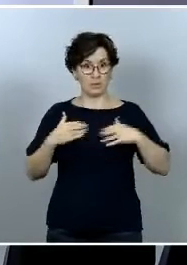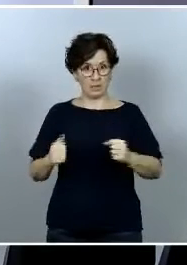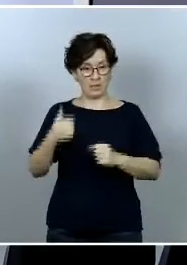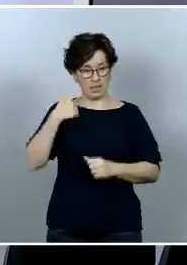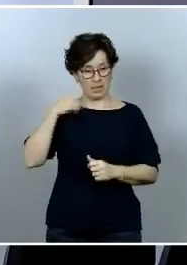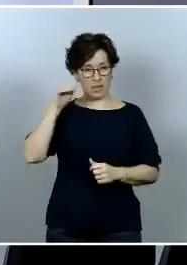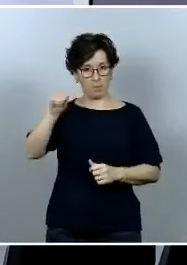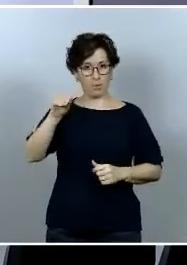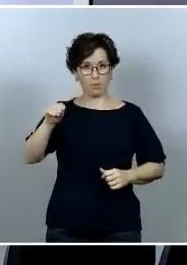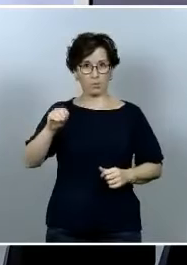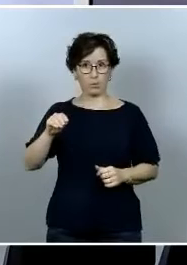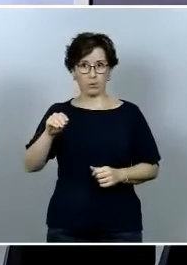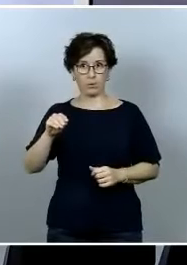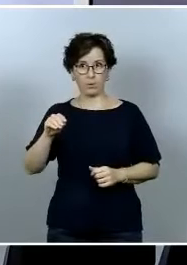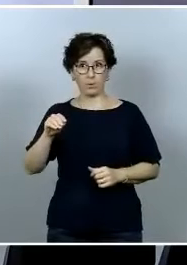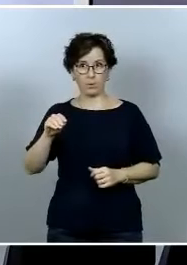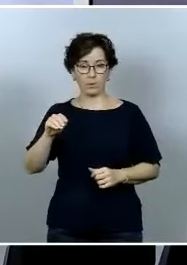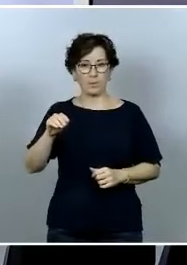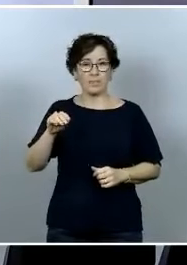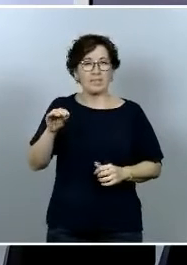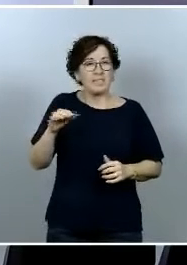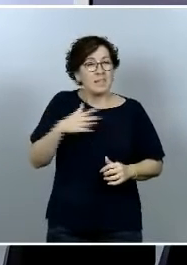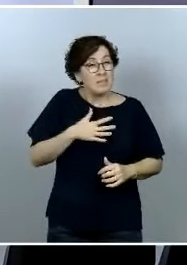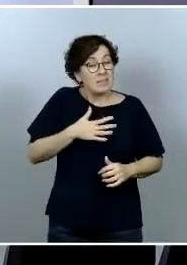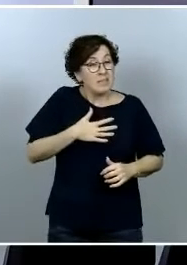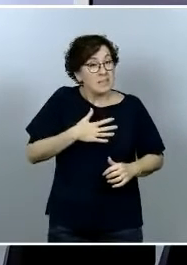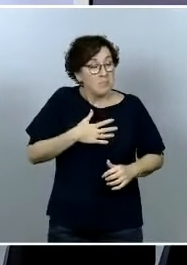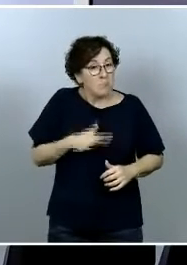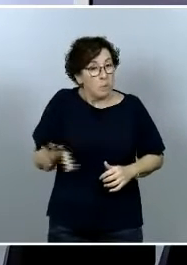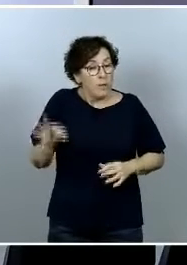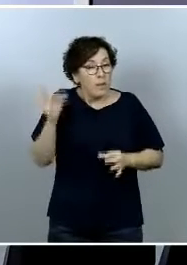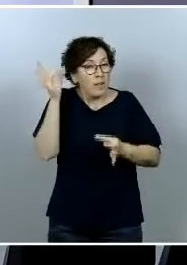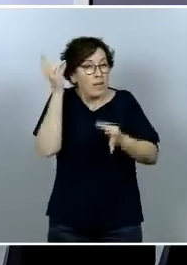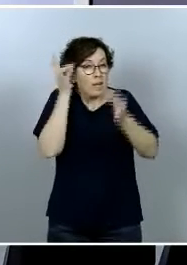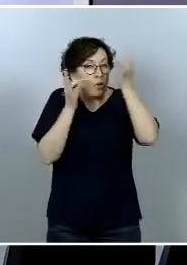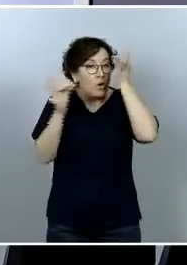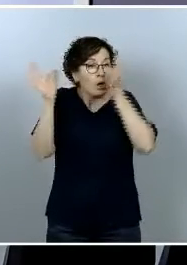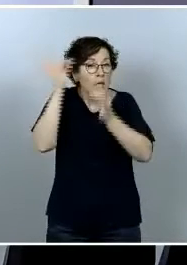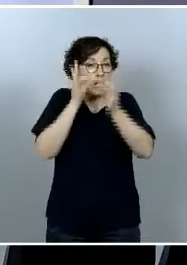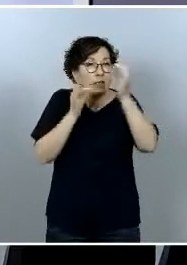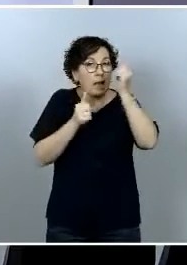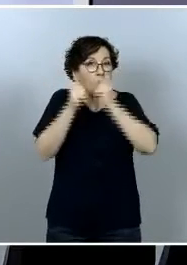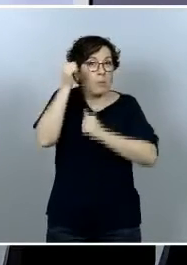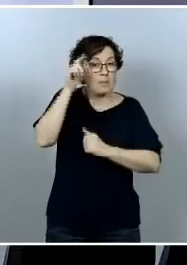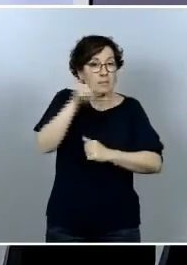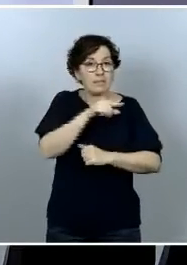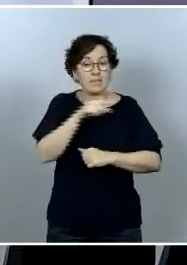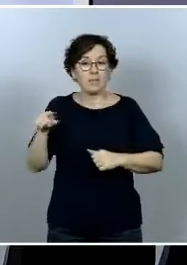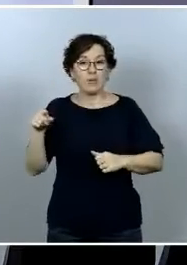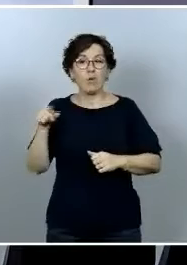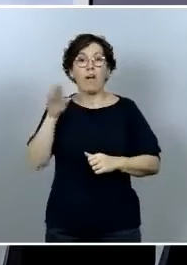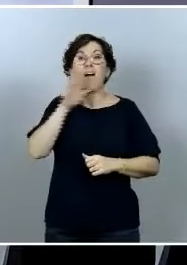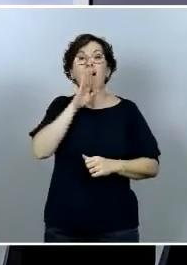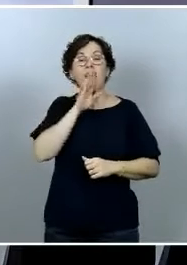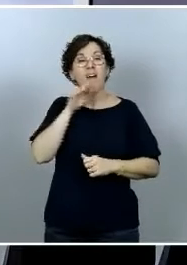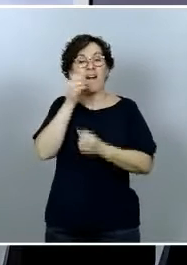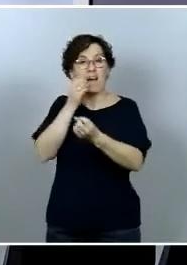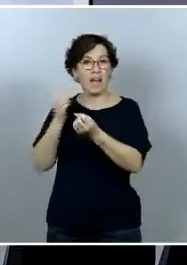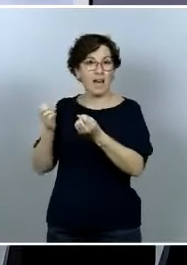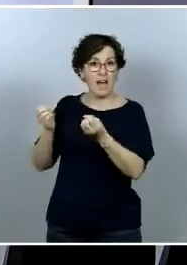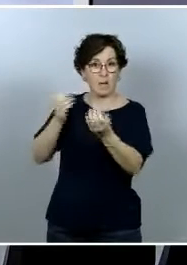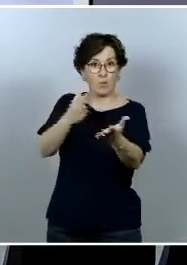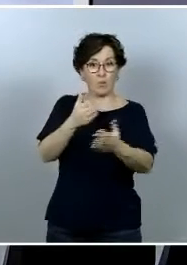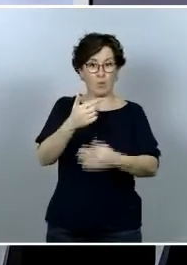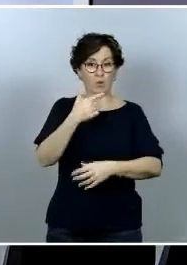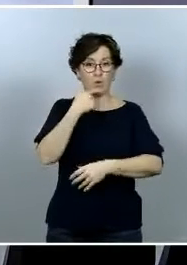no sé si puede concretar la puerta abierta o el anuncio de puerta abierta que hizo el ministro